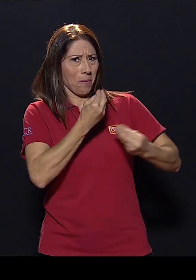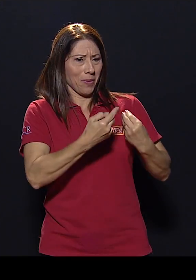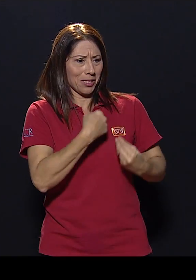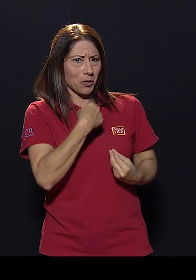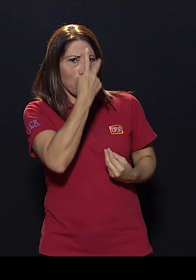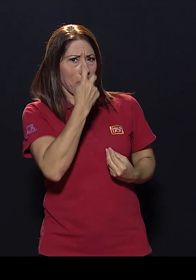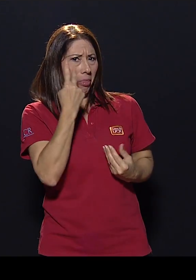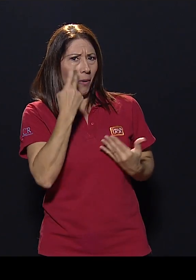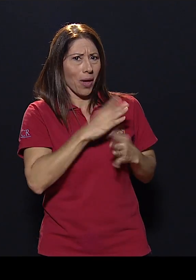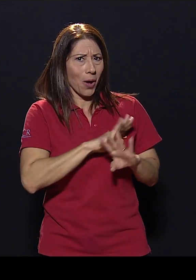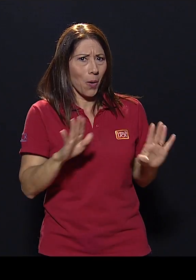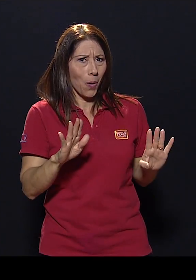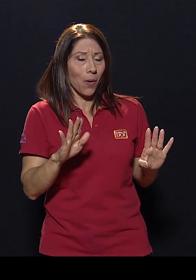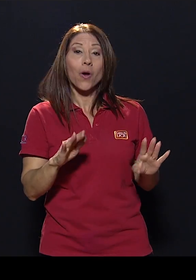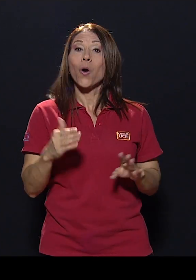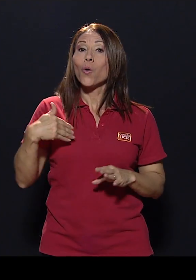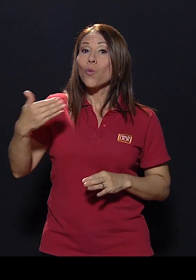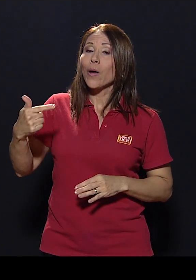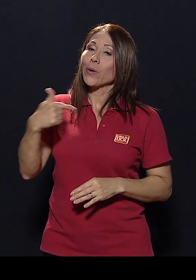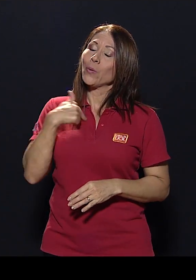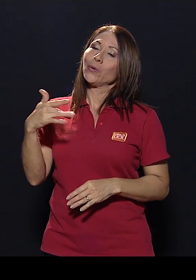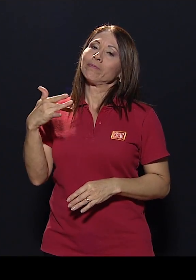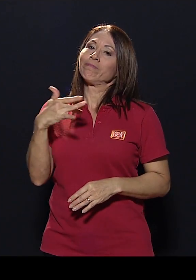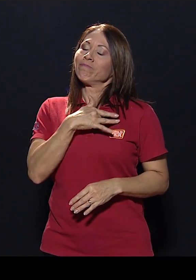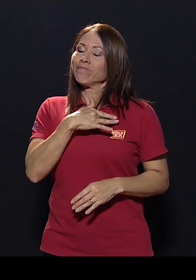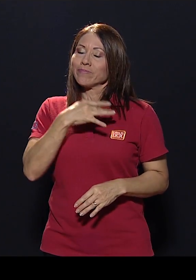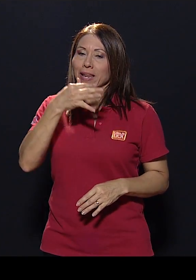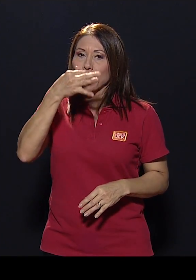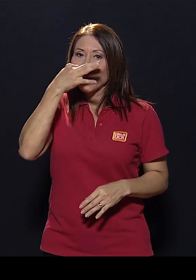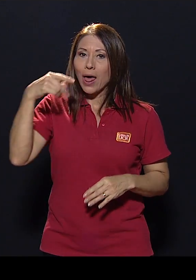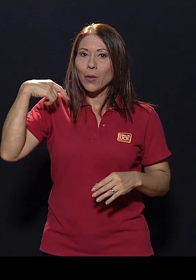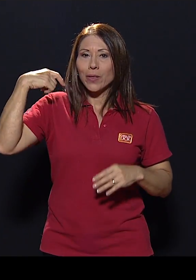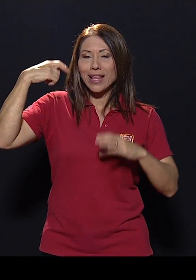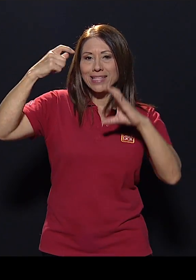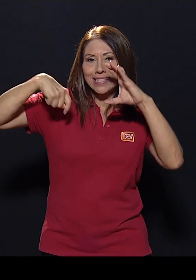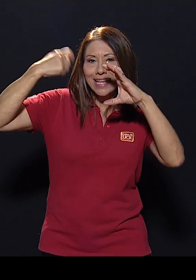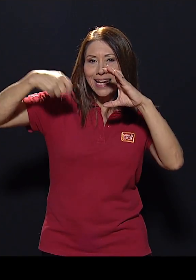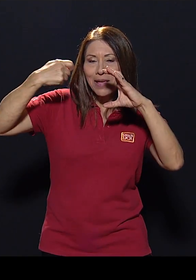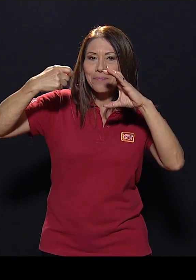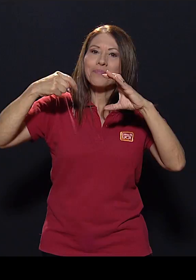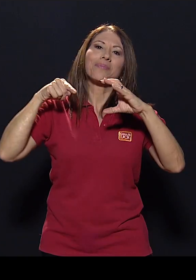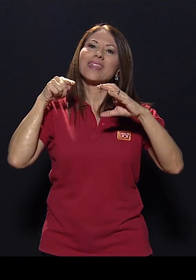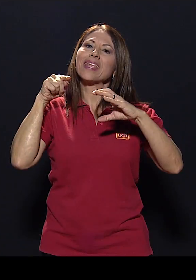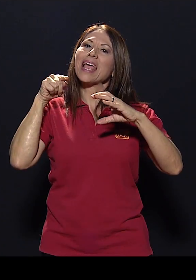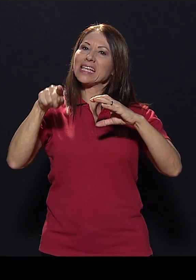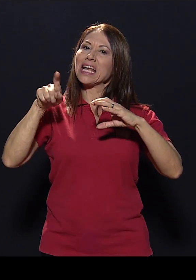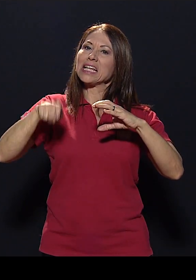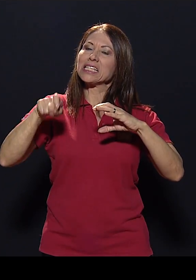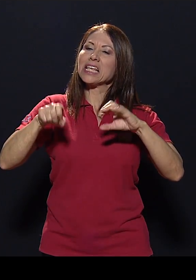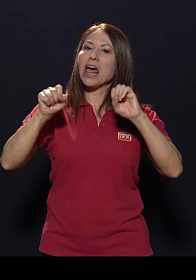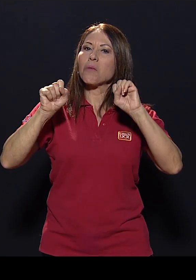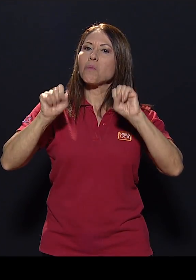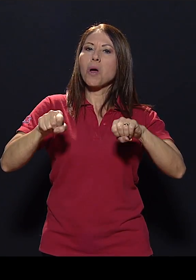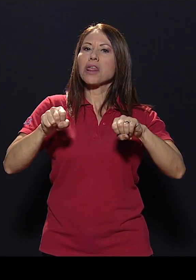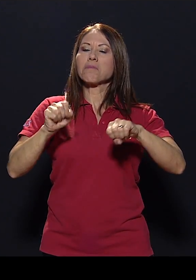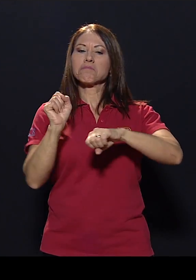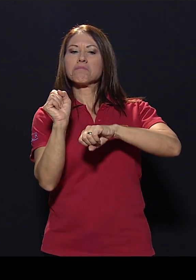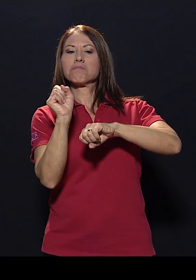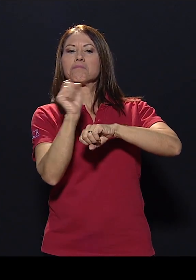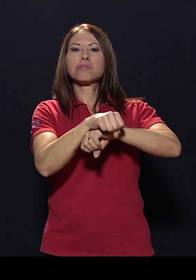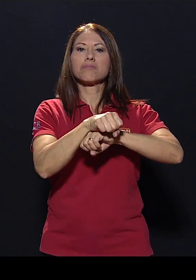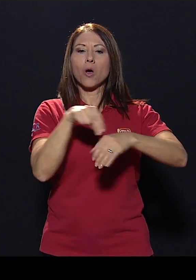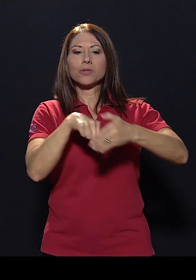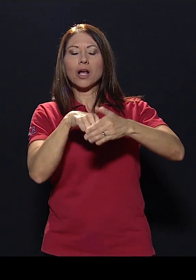pasando el cine? veo. Cuando uno es un enamorado del cine, yo creo que esa necesidad puede superar cualquier